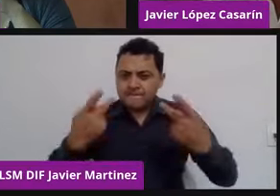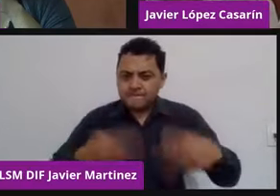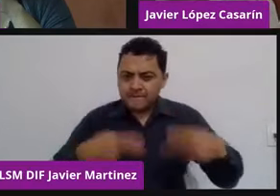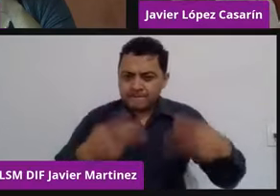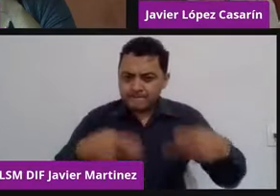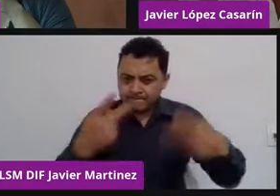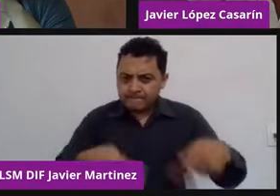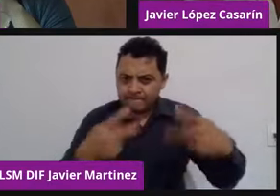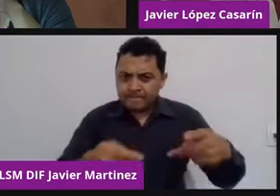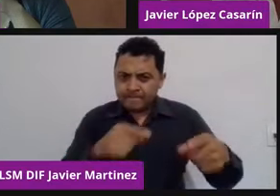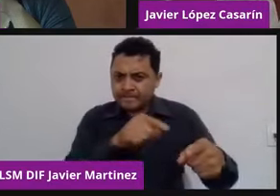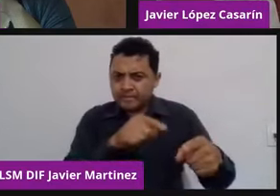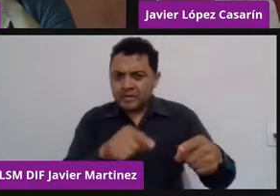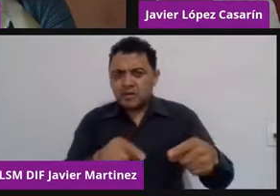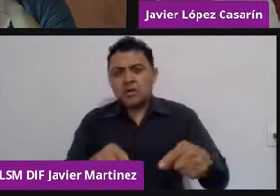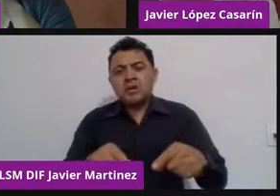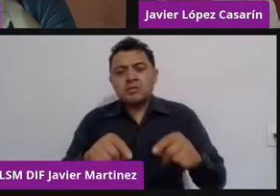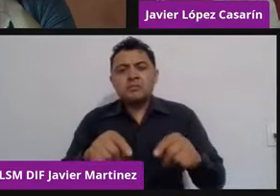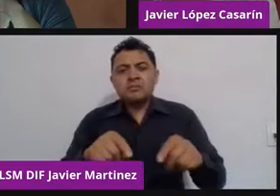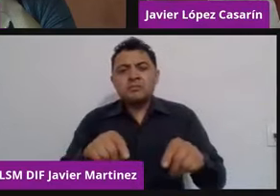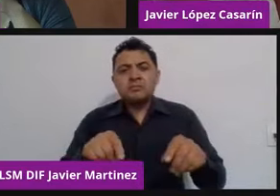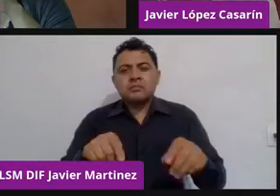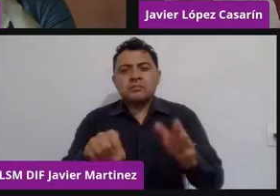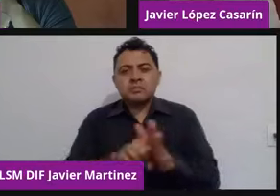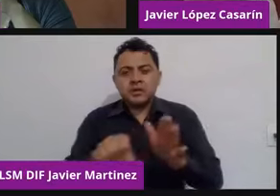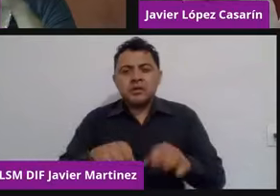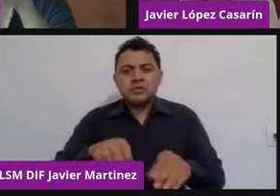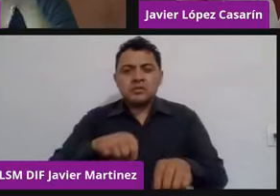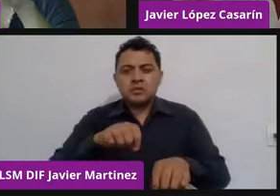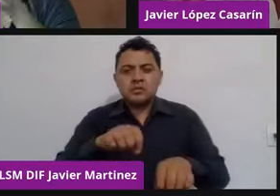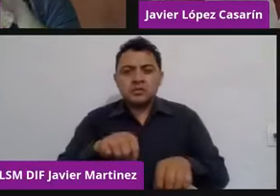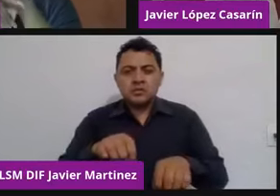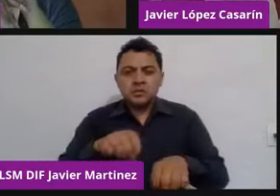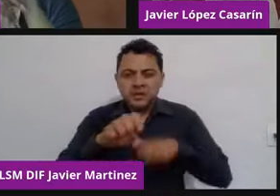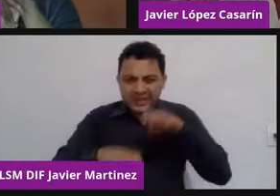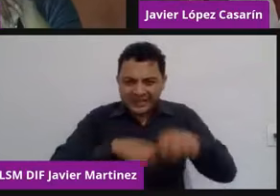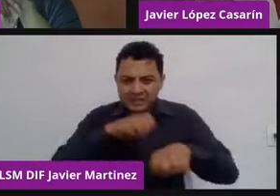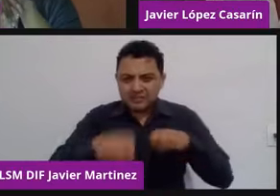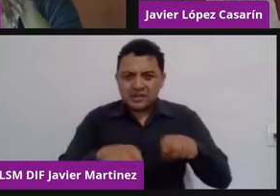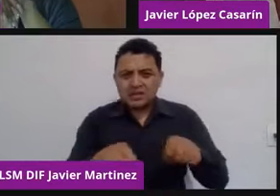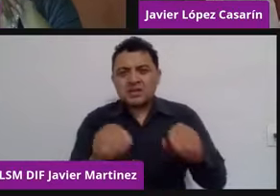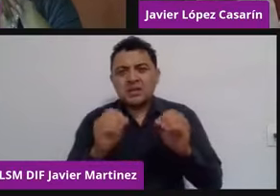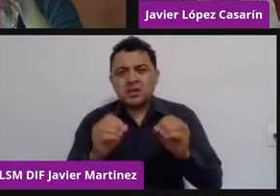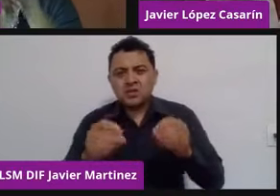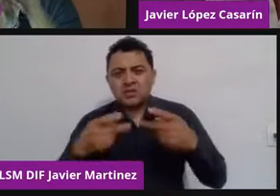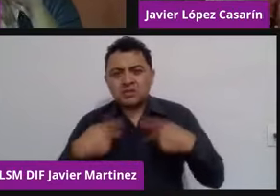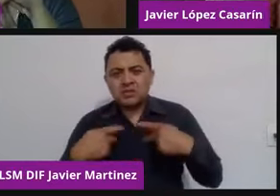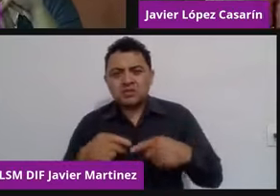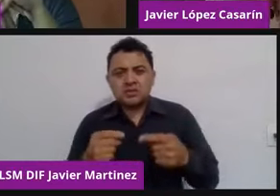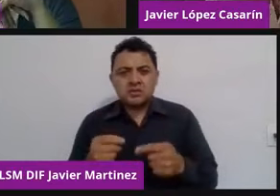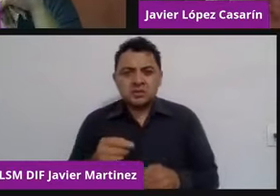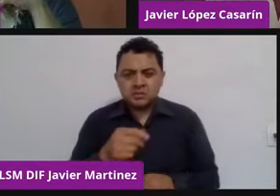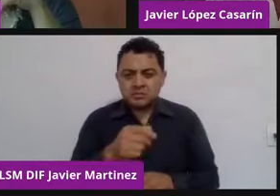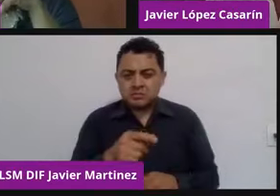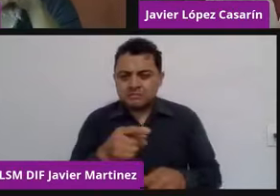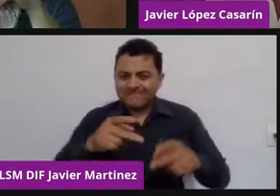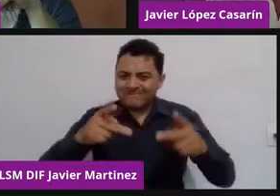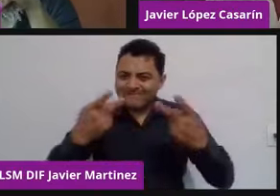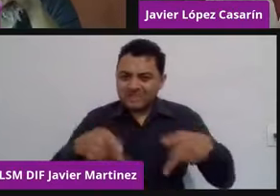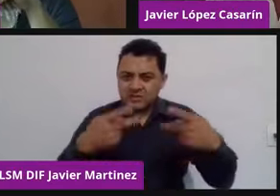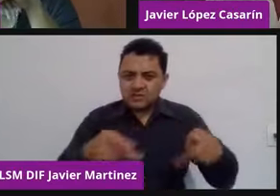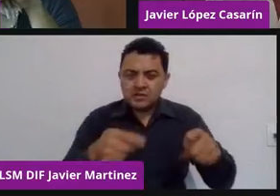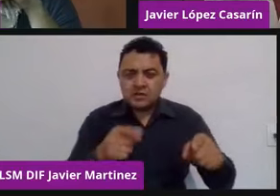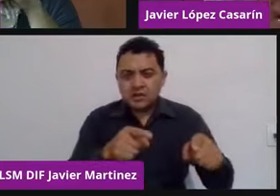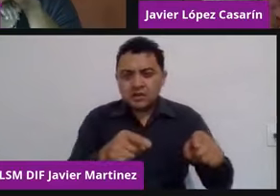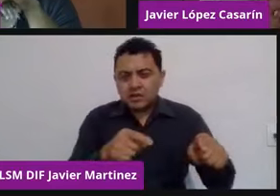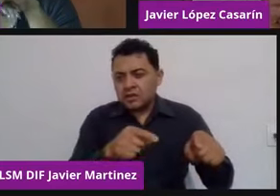fuera empresa, persona moral o persona física. ¿Para qué? Pues para saber si les interesaba escuchar lo que el consumidor tenía que